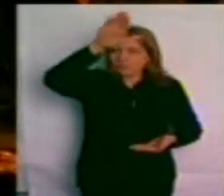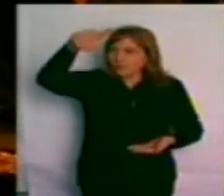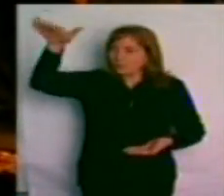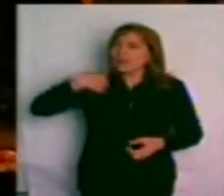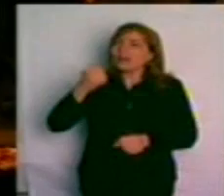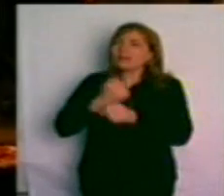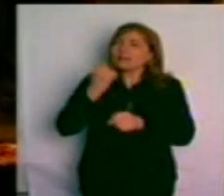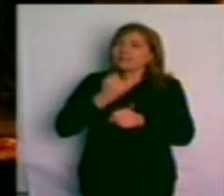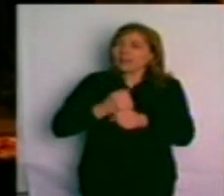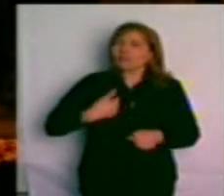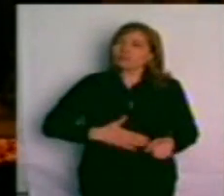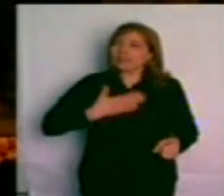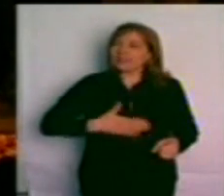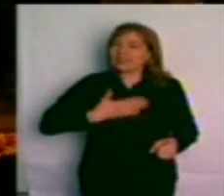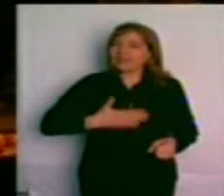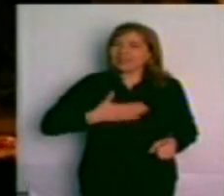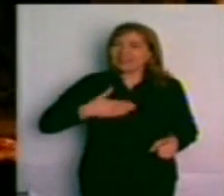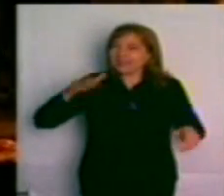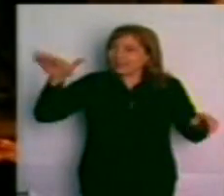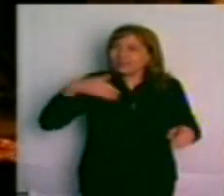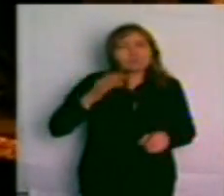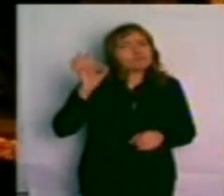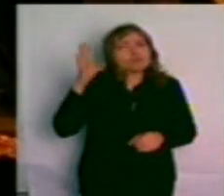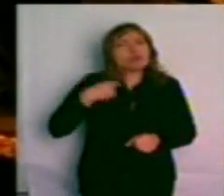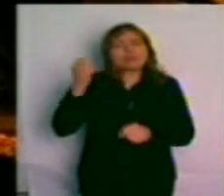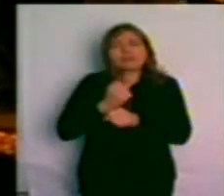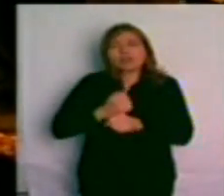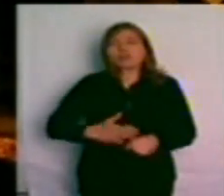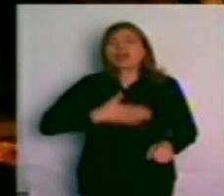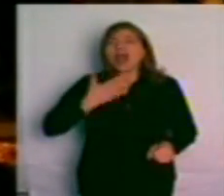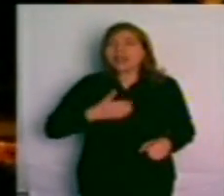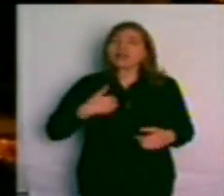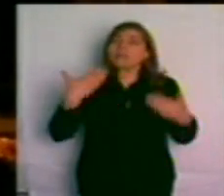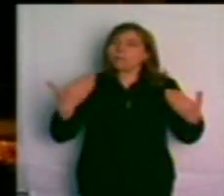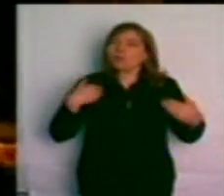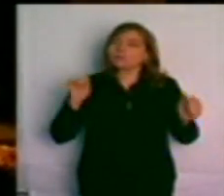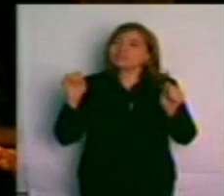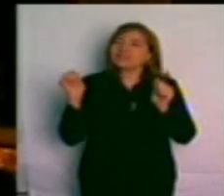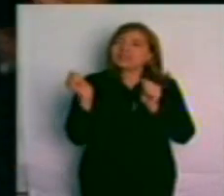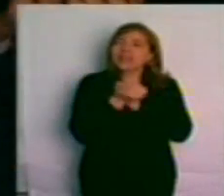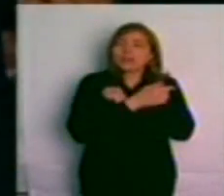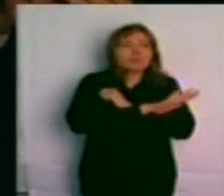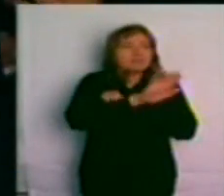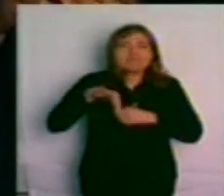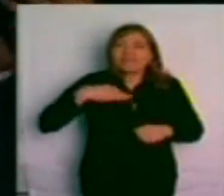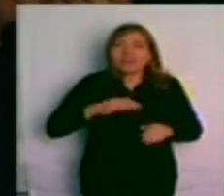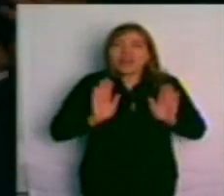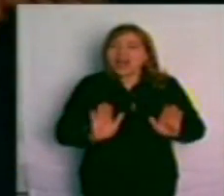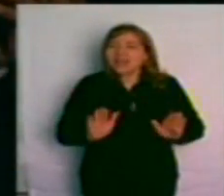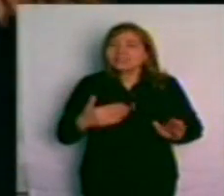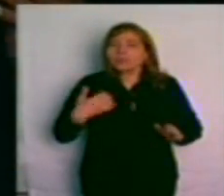con alegría porque sólo con alegría se puede transformar la realidad y seguir